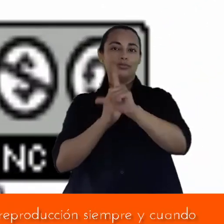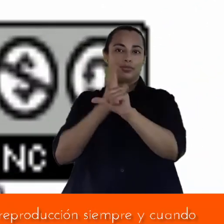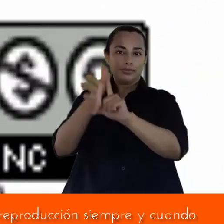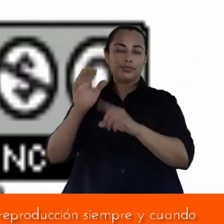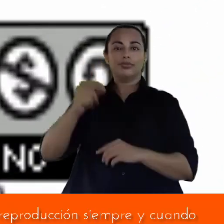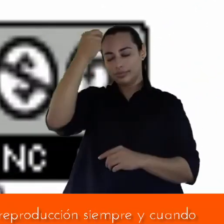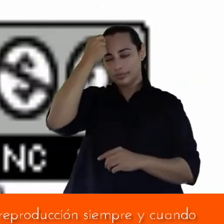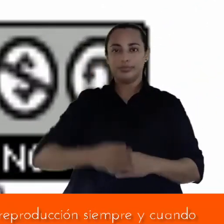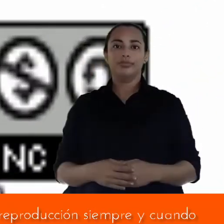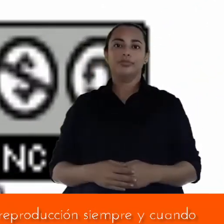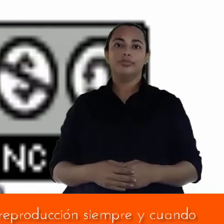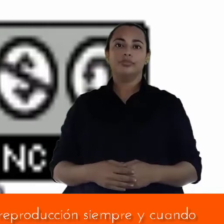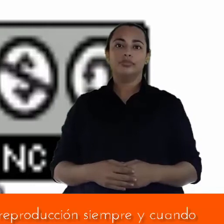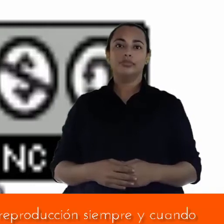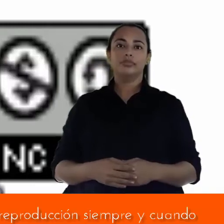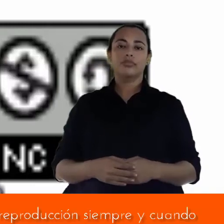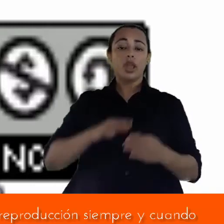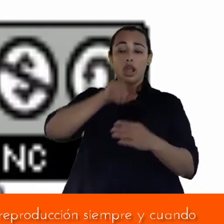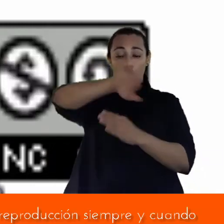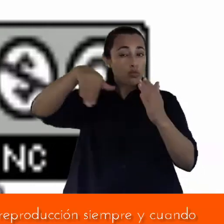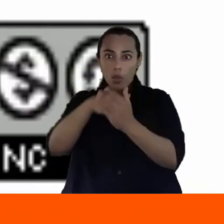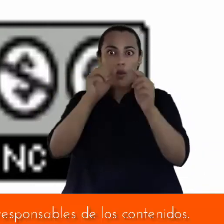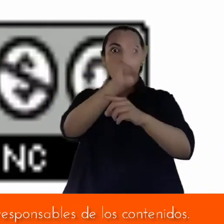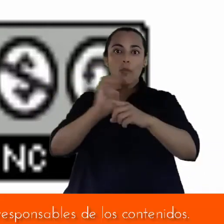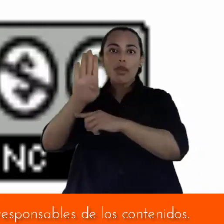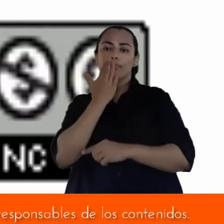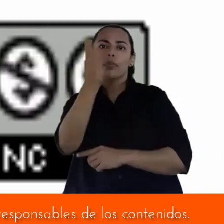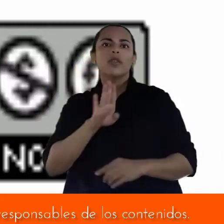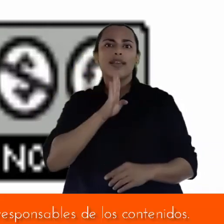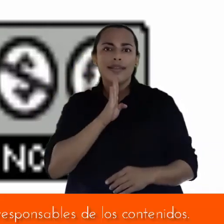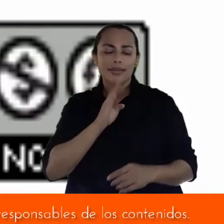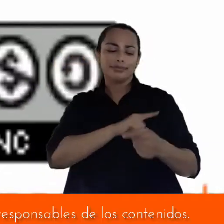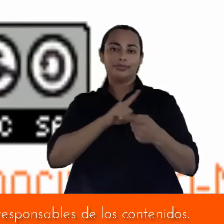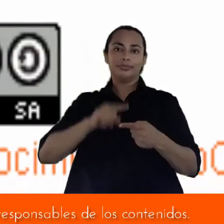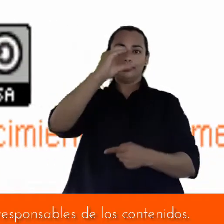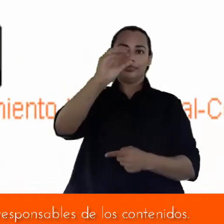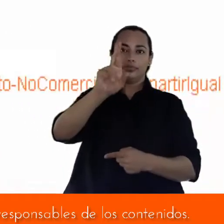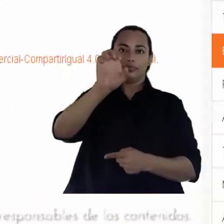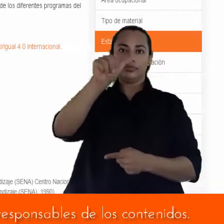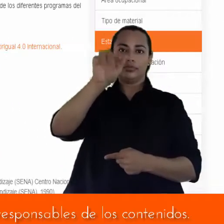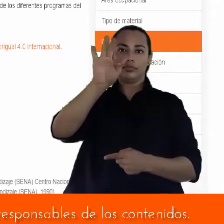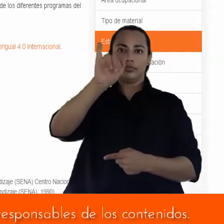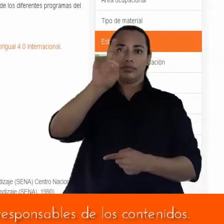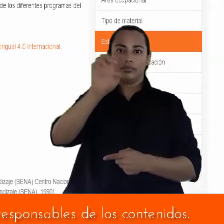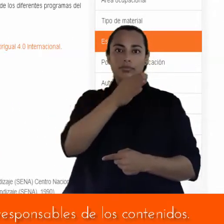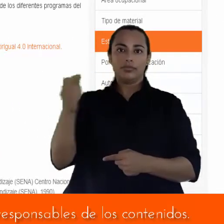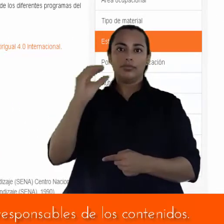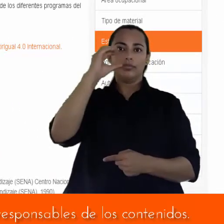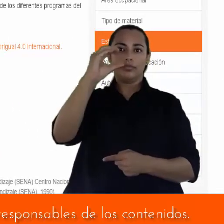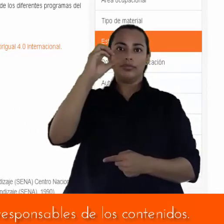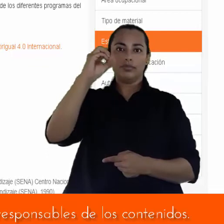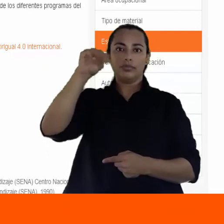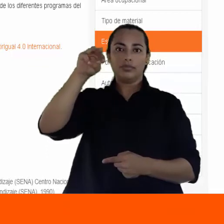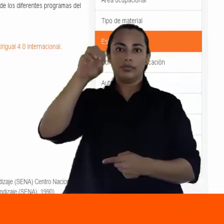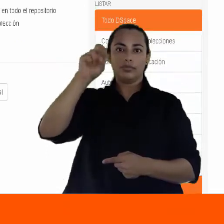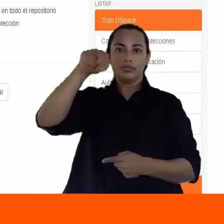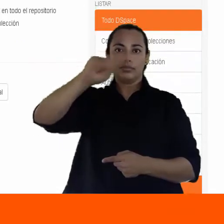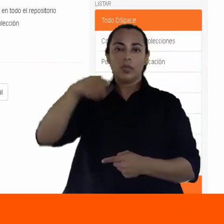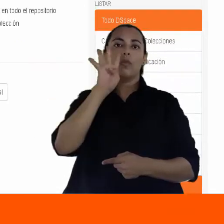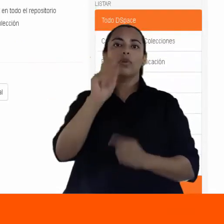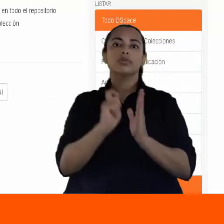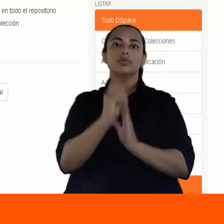lo que significa que es libre acceso y reproducción, siempre y cuando se referencien a los responsables de los contenidos.